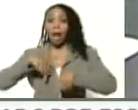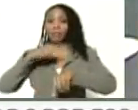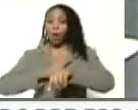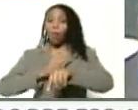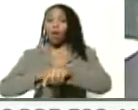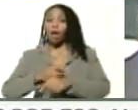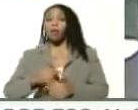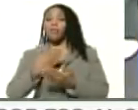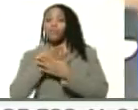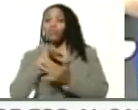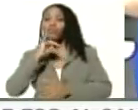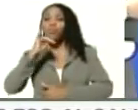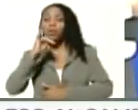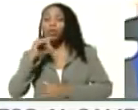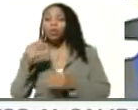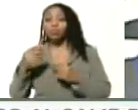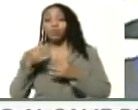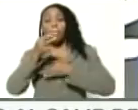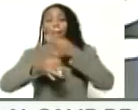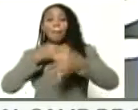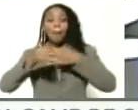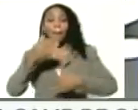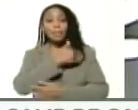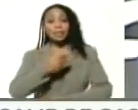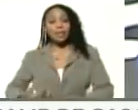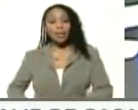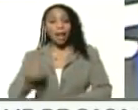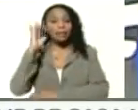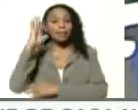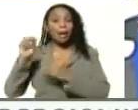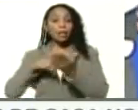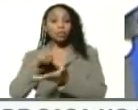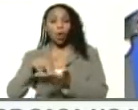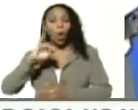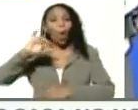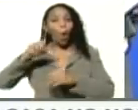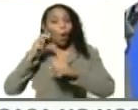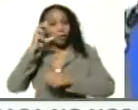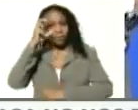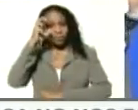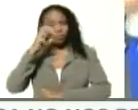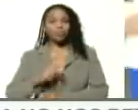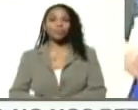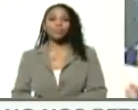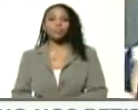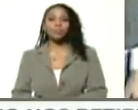ofrece importantes declaraciones el presidente de la Asamblea Nacional, doctor Jorge Rodríguez.